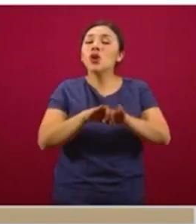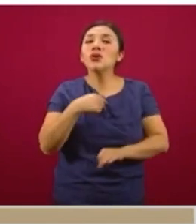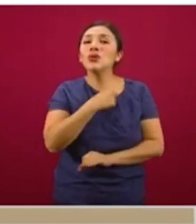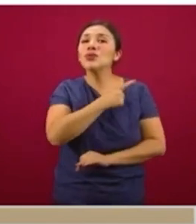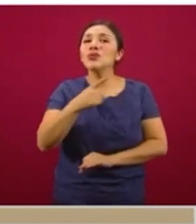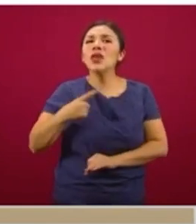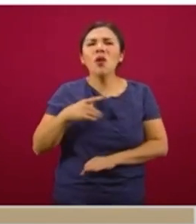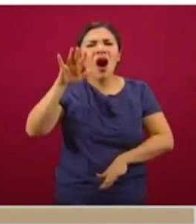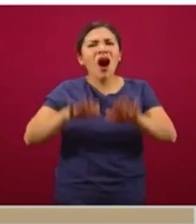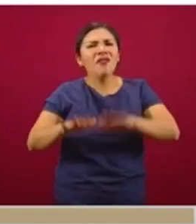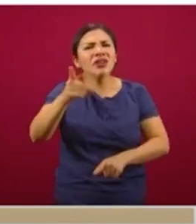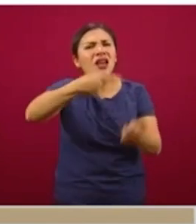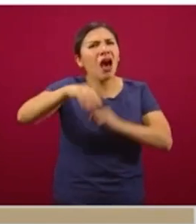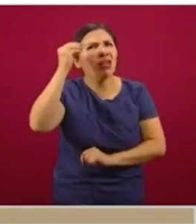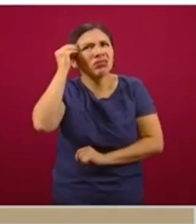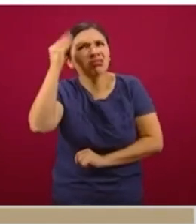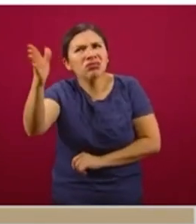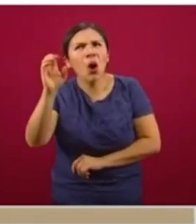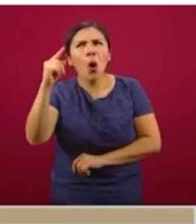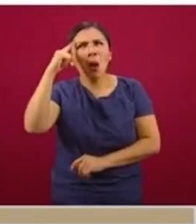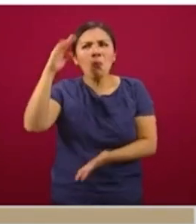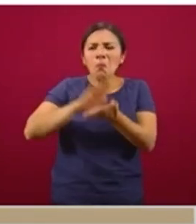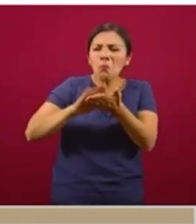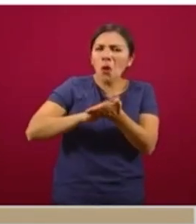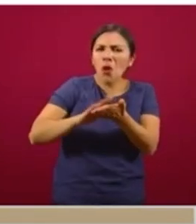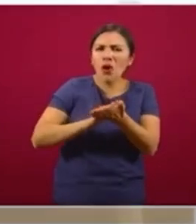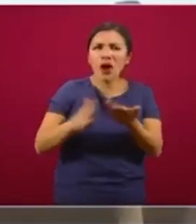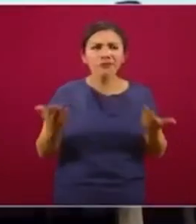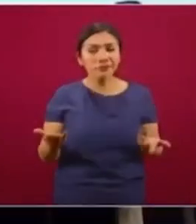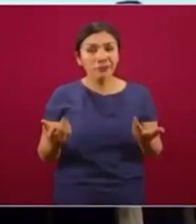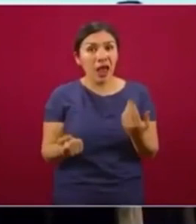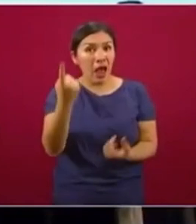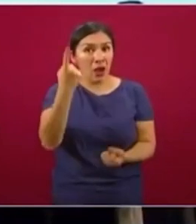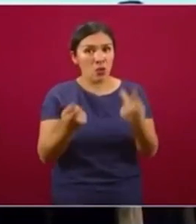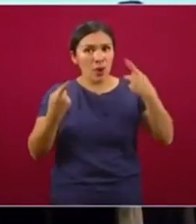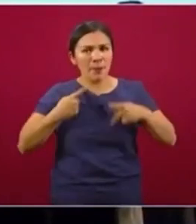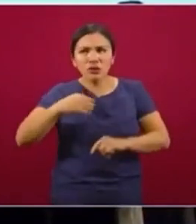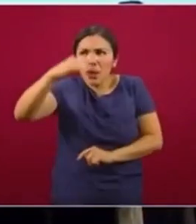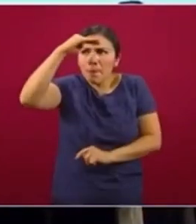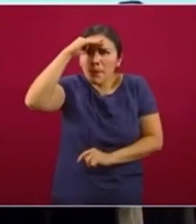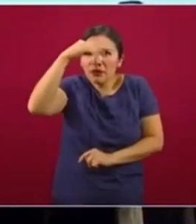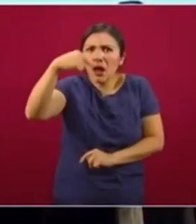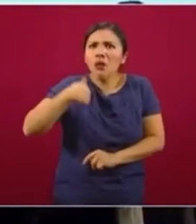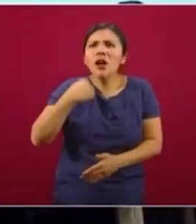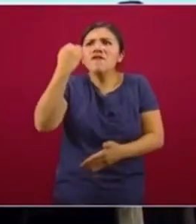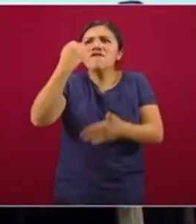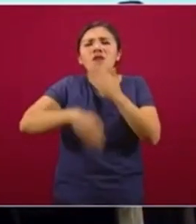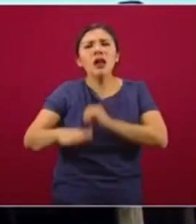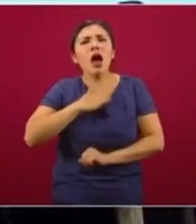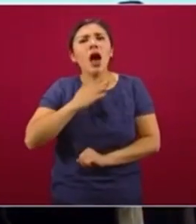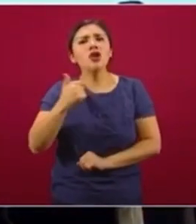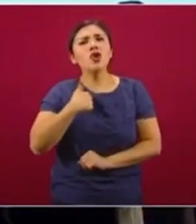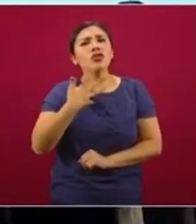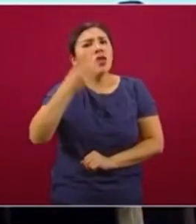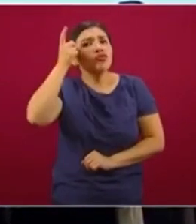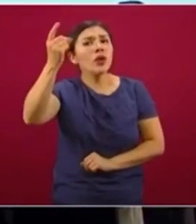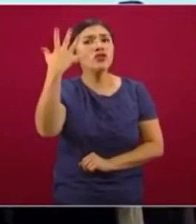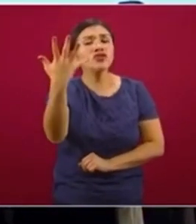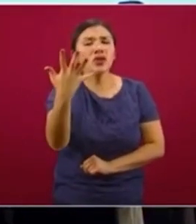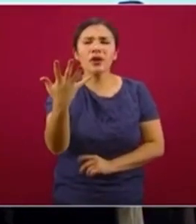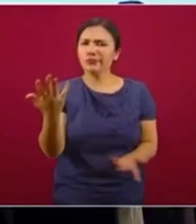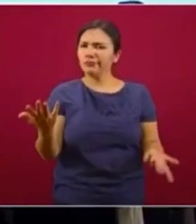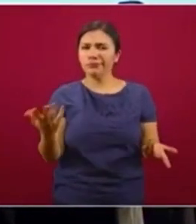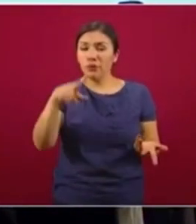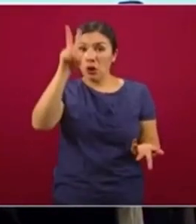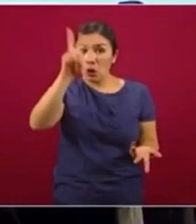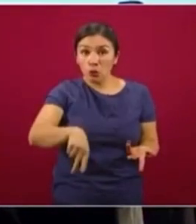perdió o se nos ha quedado olvidado y algunos productores piensan que están excluidos porque tienen cinco hectáreas. La realidad es que si